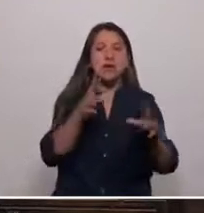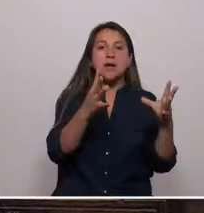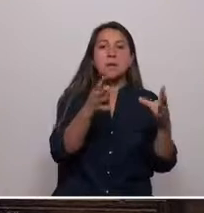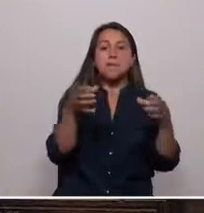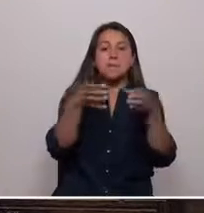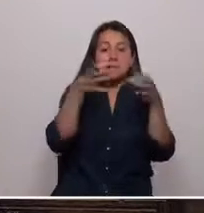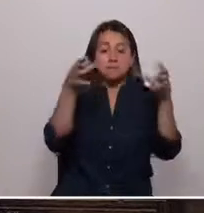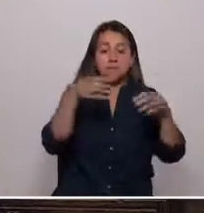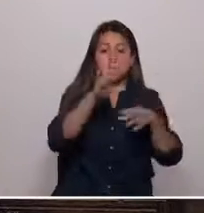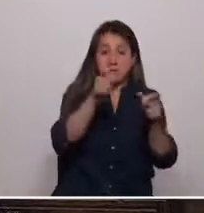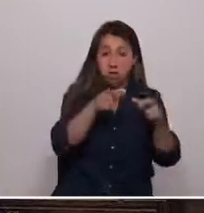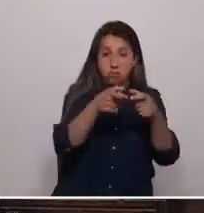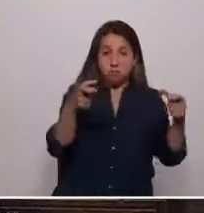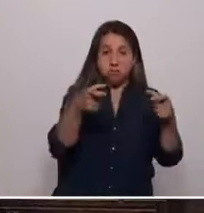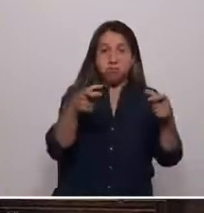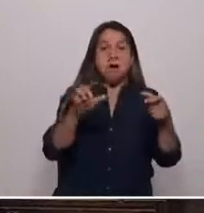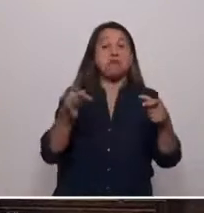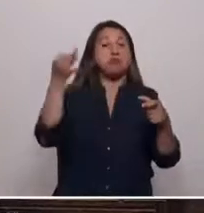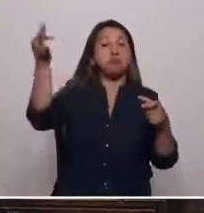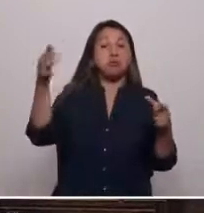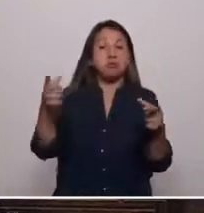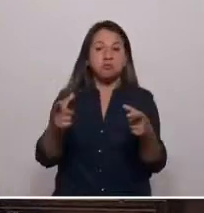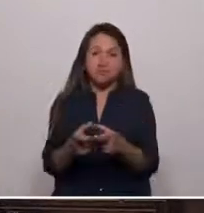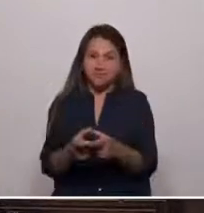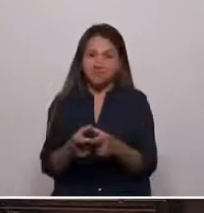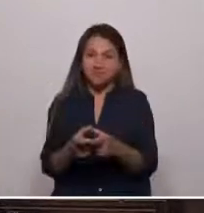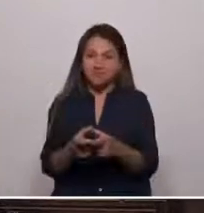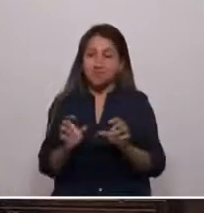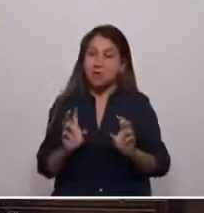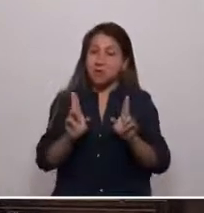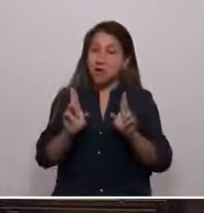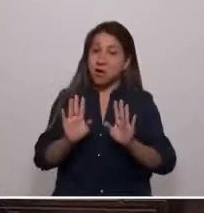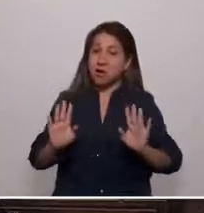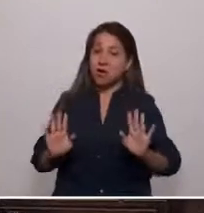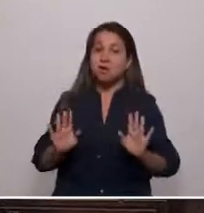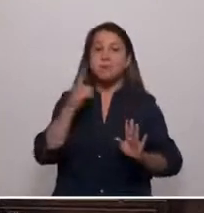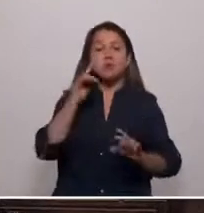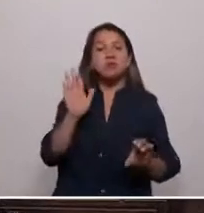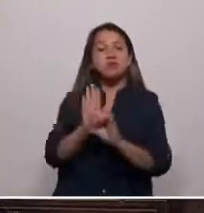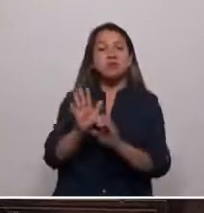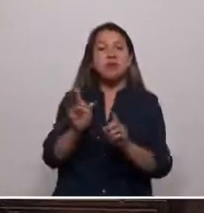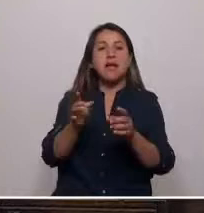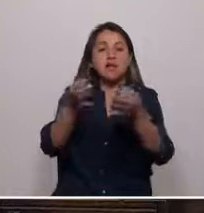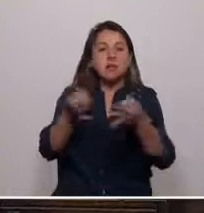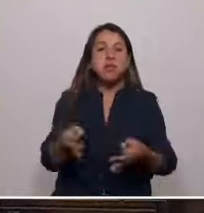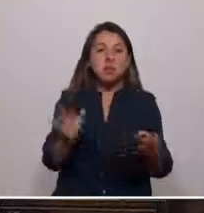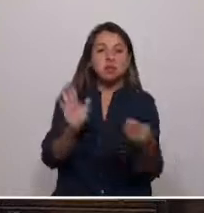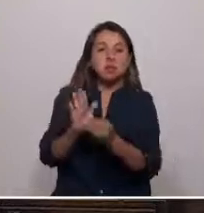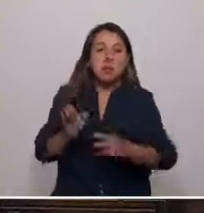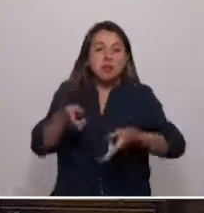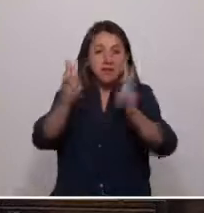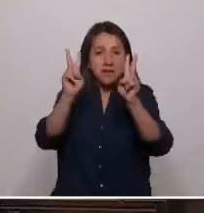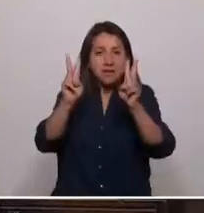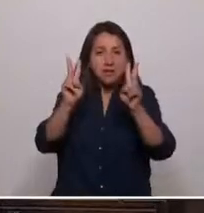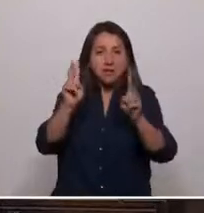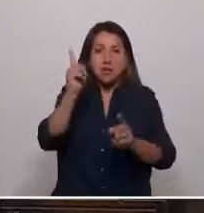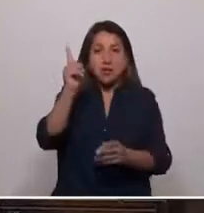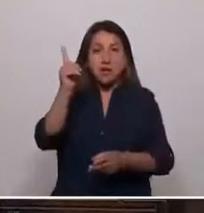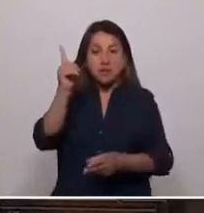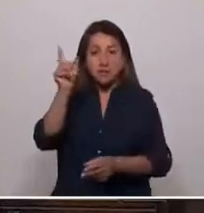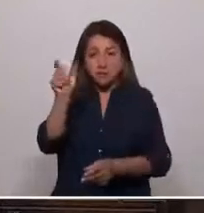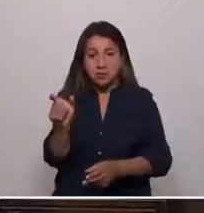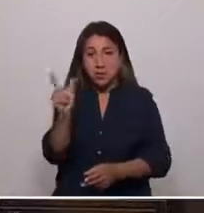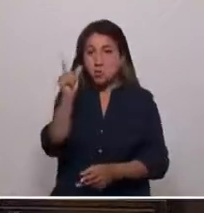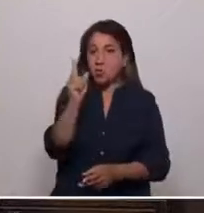de mañana y ojalá así sea. Por eso nuestra constitución debe asegurar el sagrado derecho de una persona un voto y la